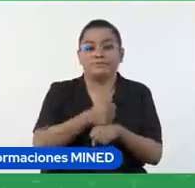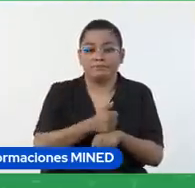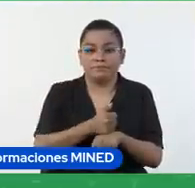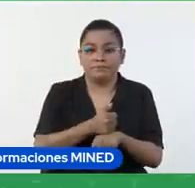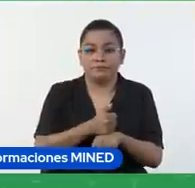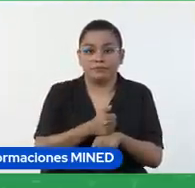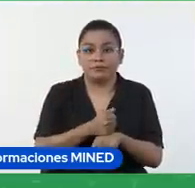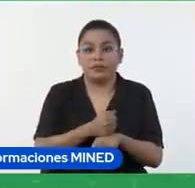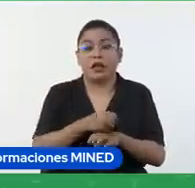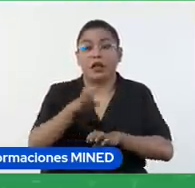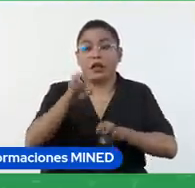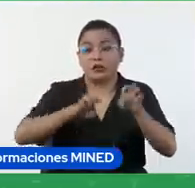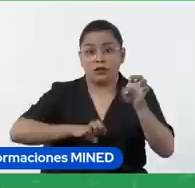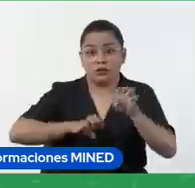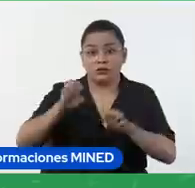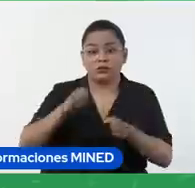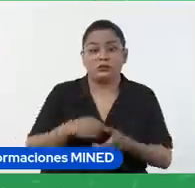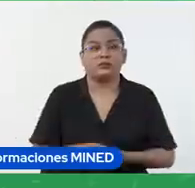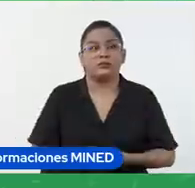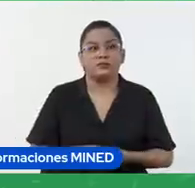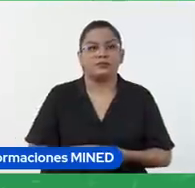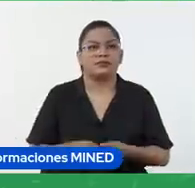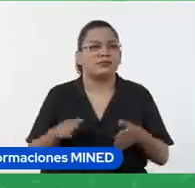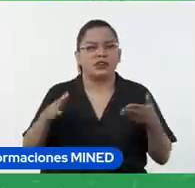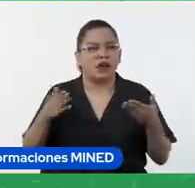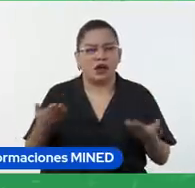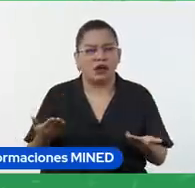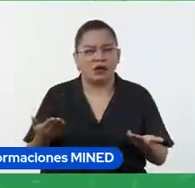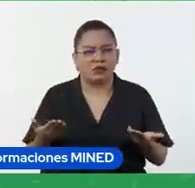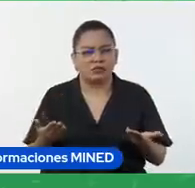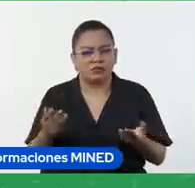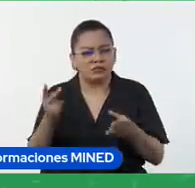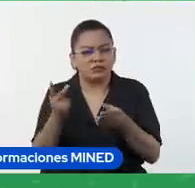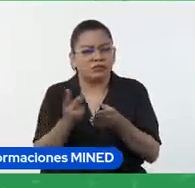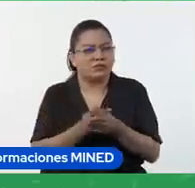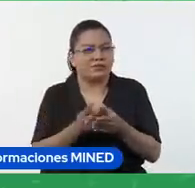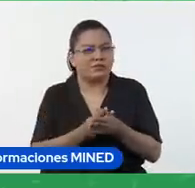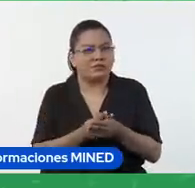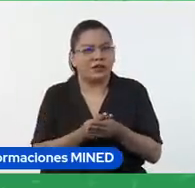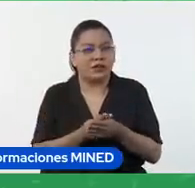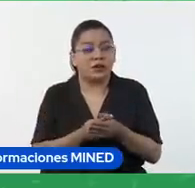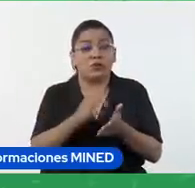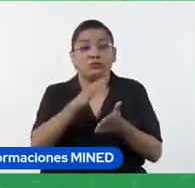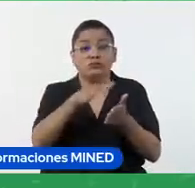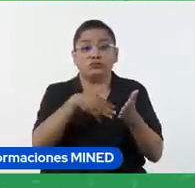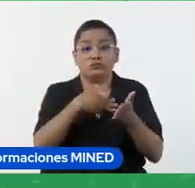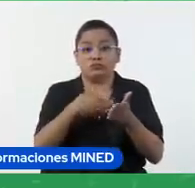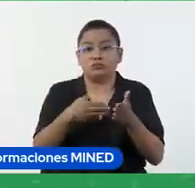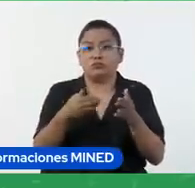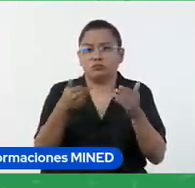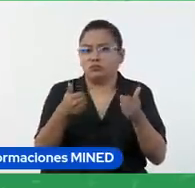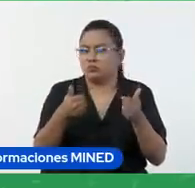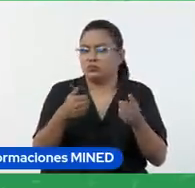ya muy importante cómo se va evaluar este portafolio creo que una rúbrica es una muy buena opción